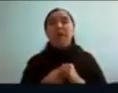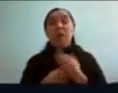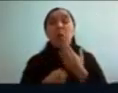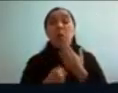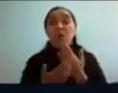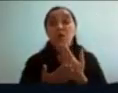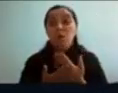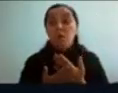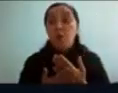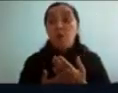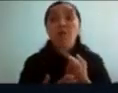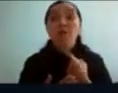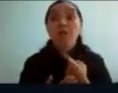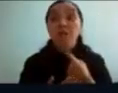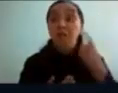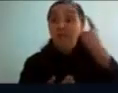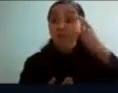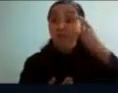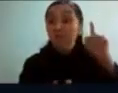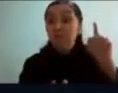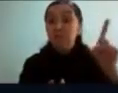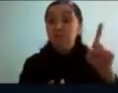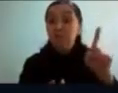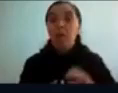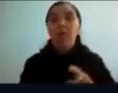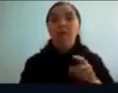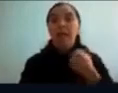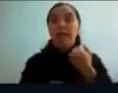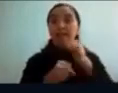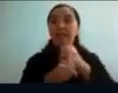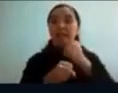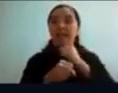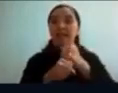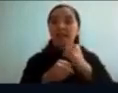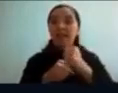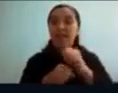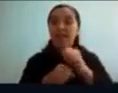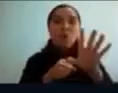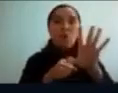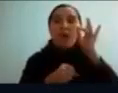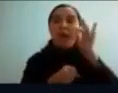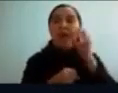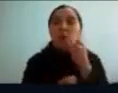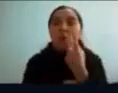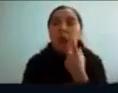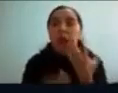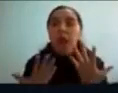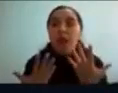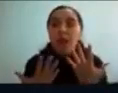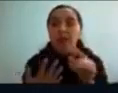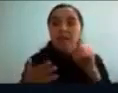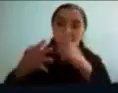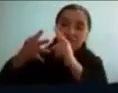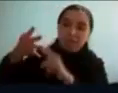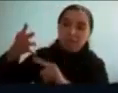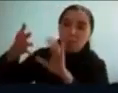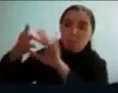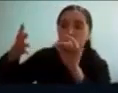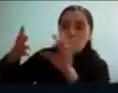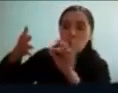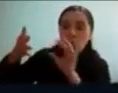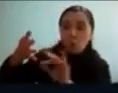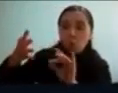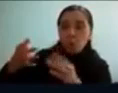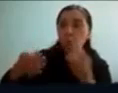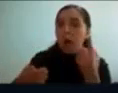los como se llama la gesta programática y tenía que elegir cuál de todas las gestas programáticas iba a usar o sea